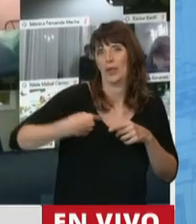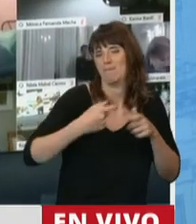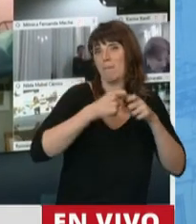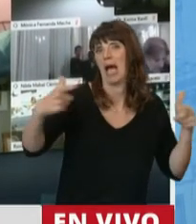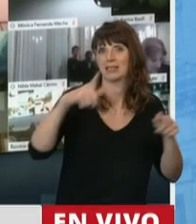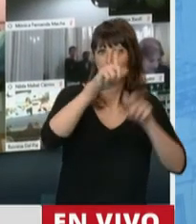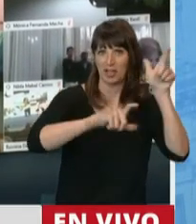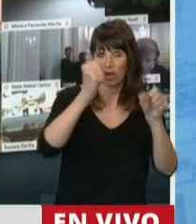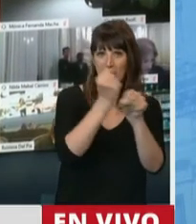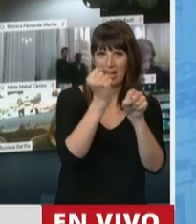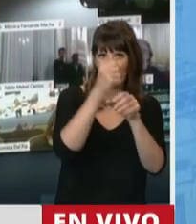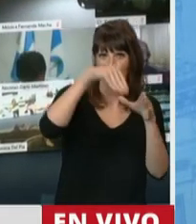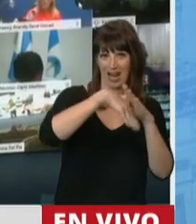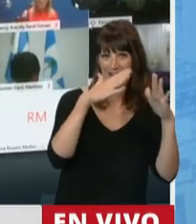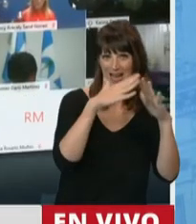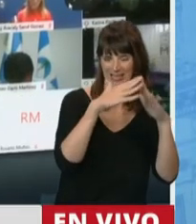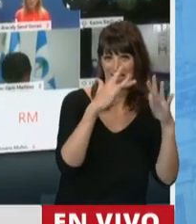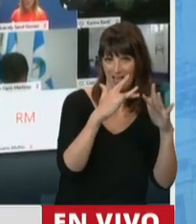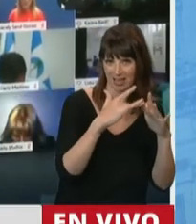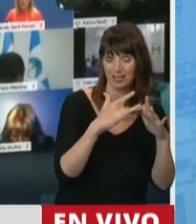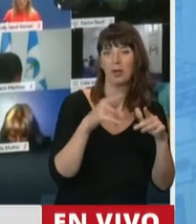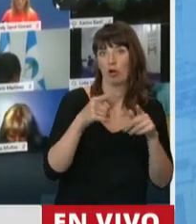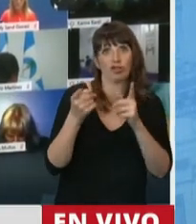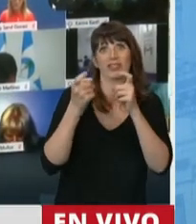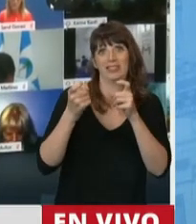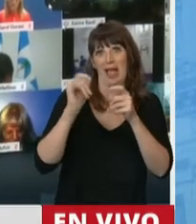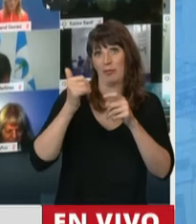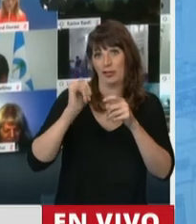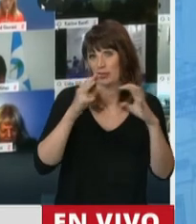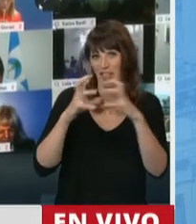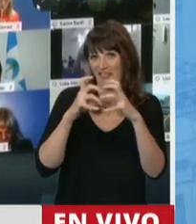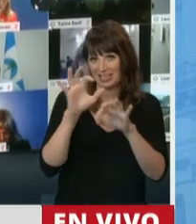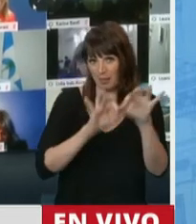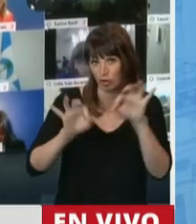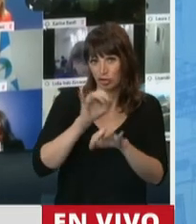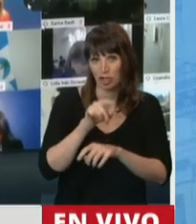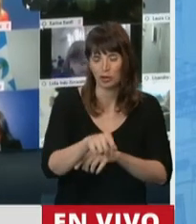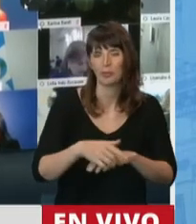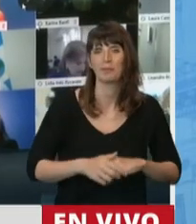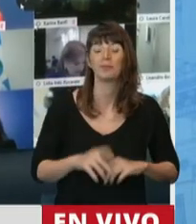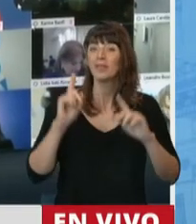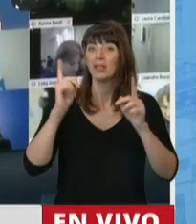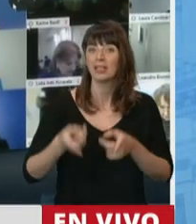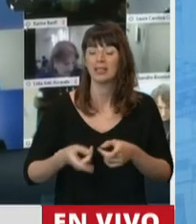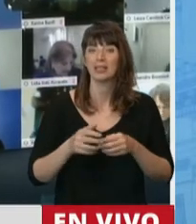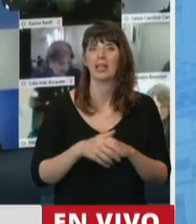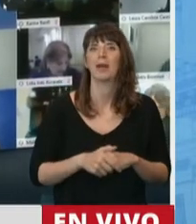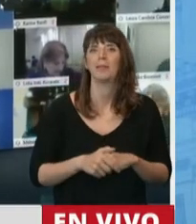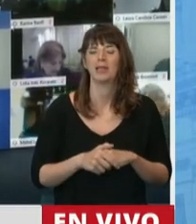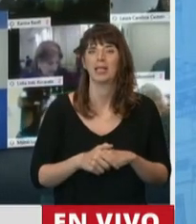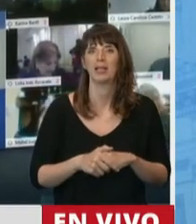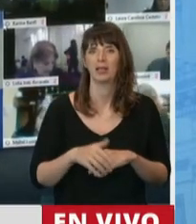y también el tratamiento de estos proyectos. Por otro lado, destacar también el enfoque que tiene nuestro